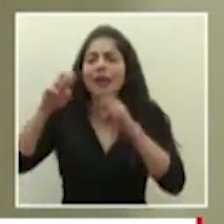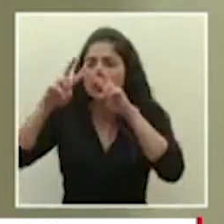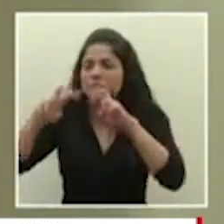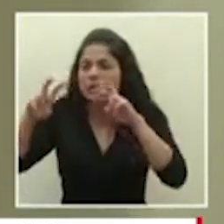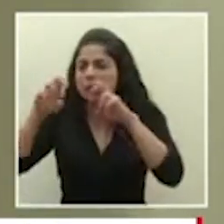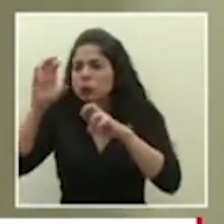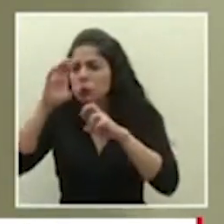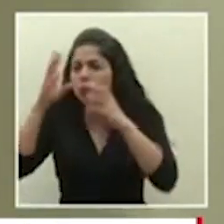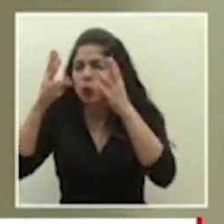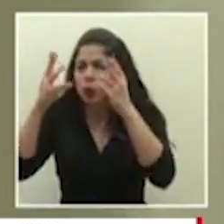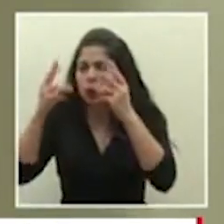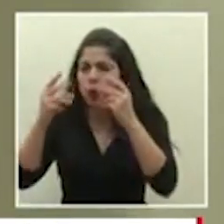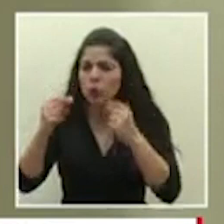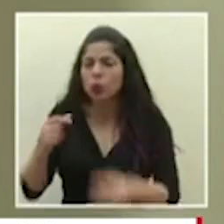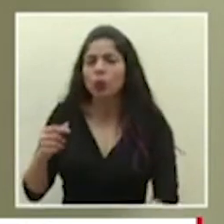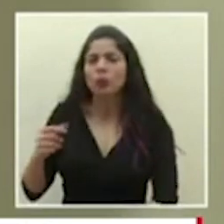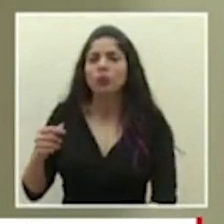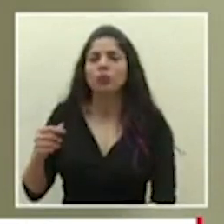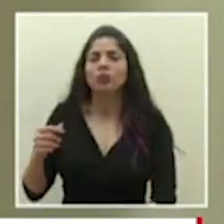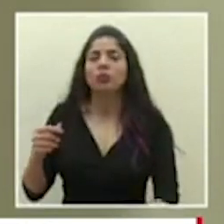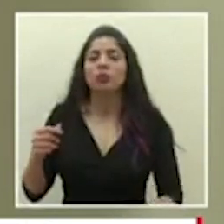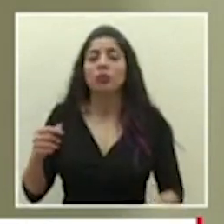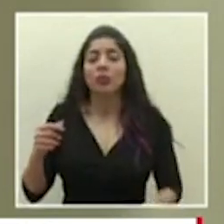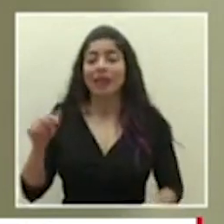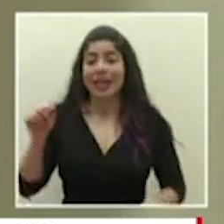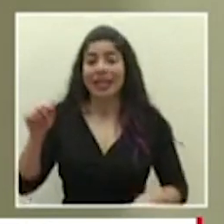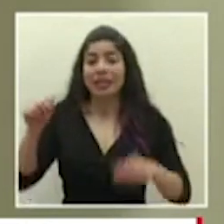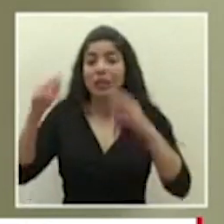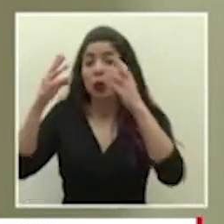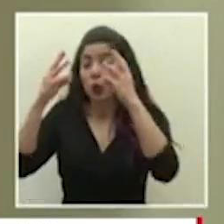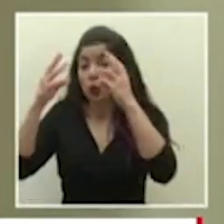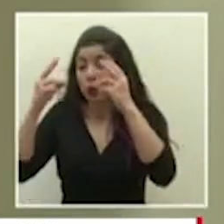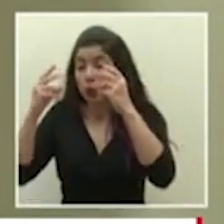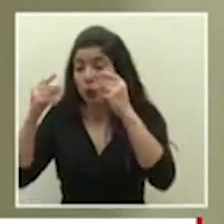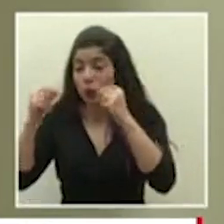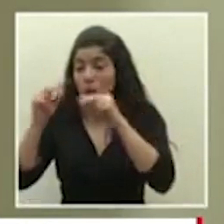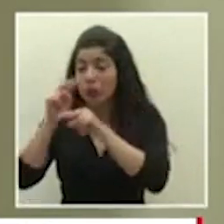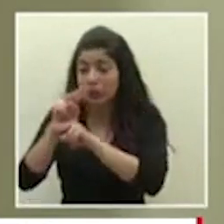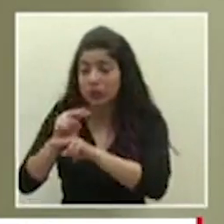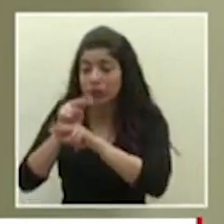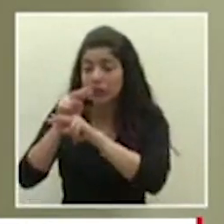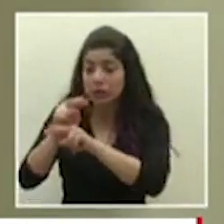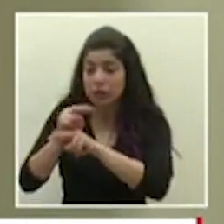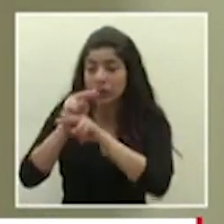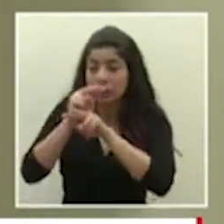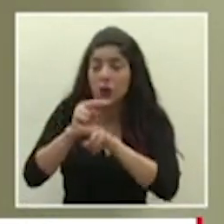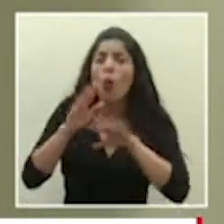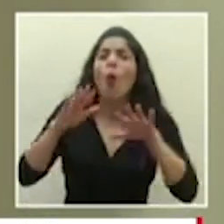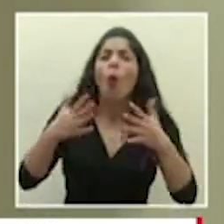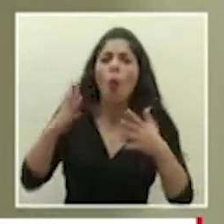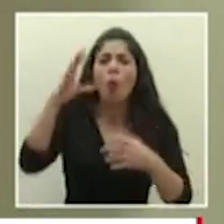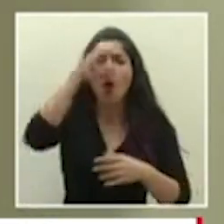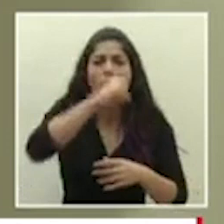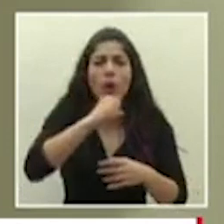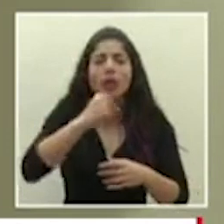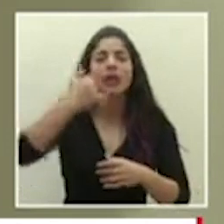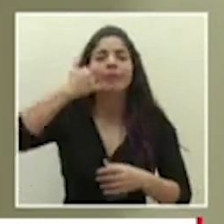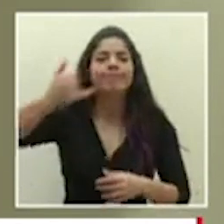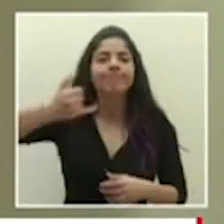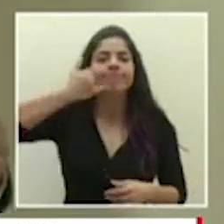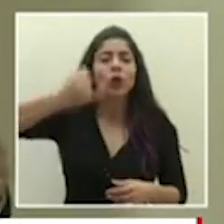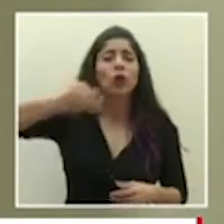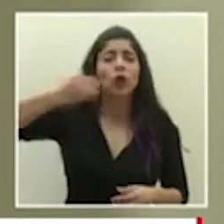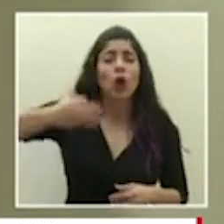cuantificarlos esta cuantificación y seguimiento se ha dado por llamadas diarias a